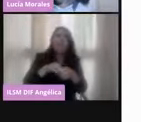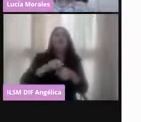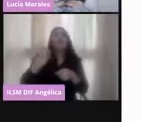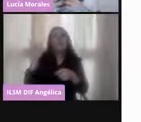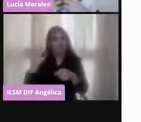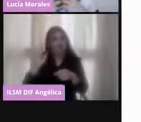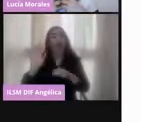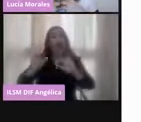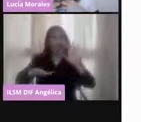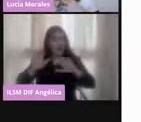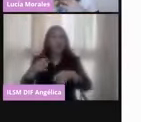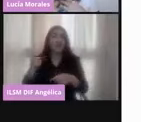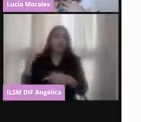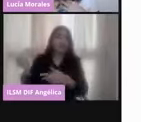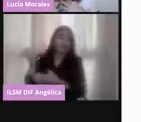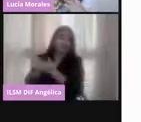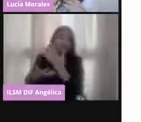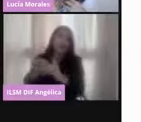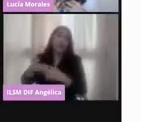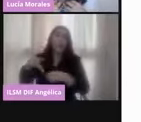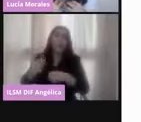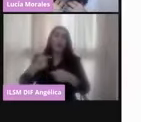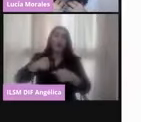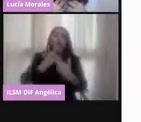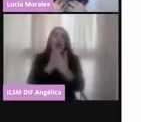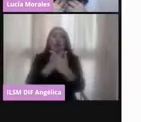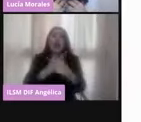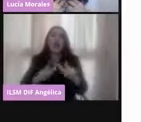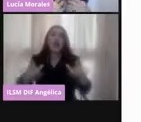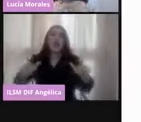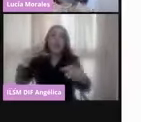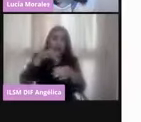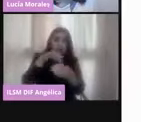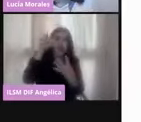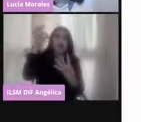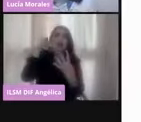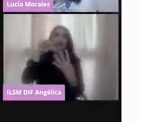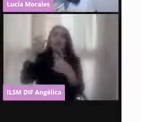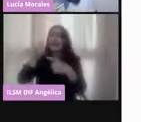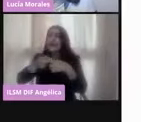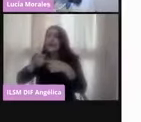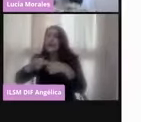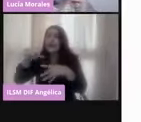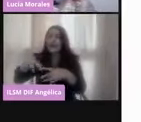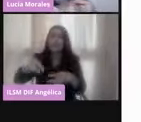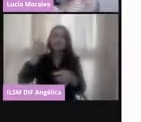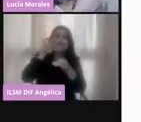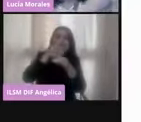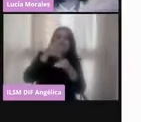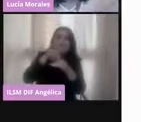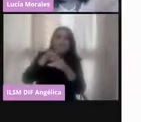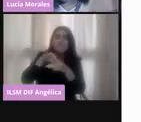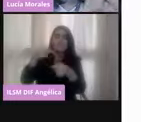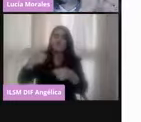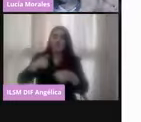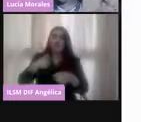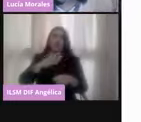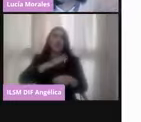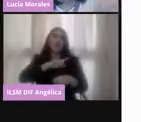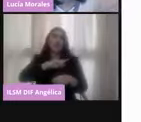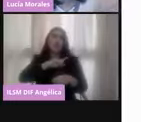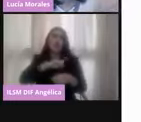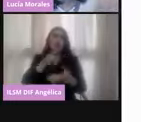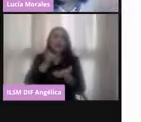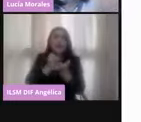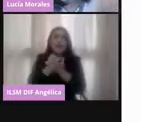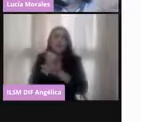quién votar, pero yo soy libre de decidir por quién voto. Es intransferible y es personal. Yo no le puedo delegar, yo no le puedo pedir